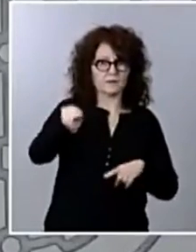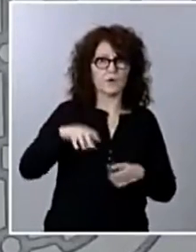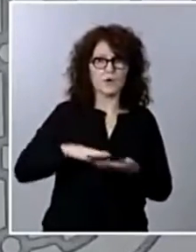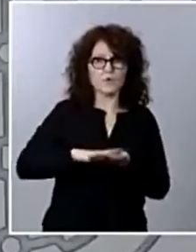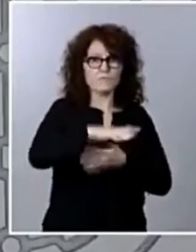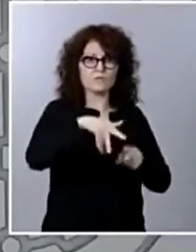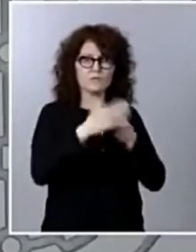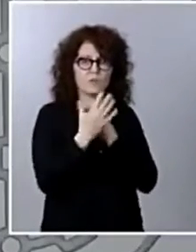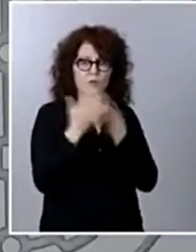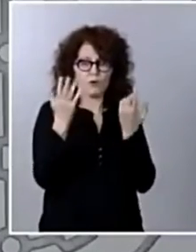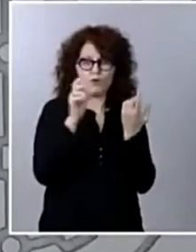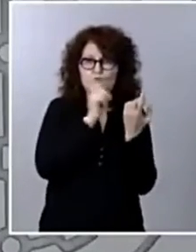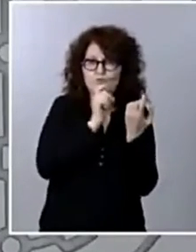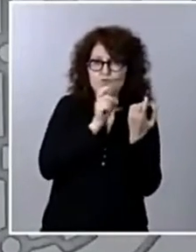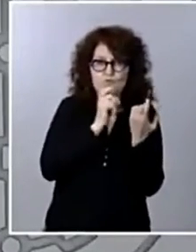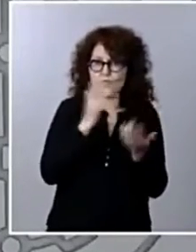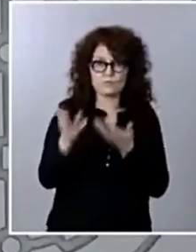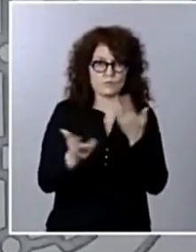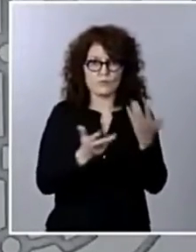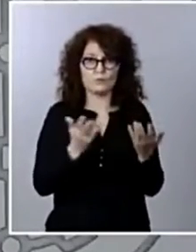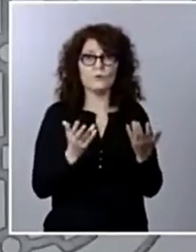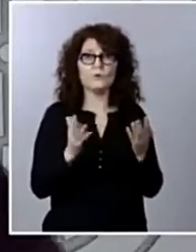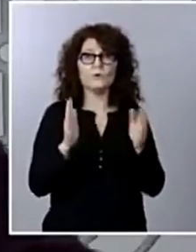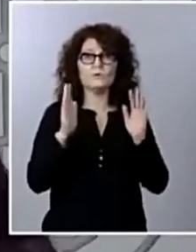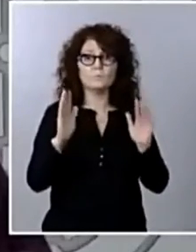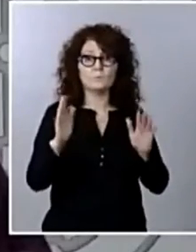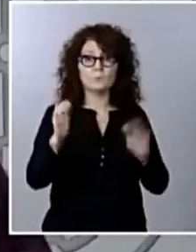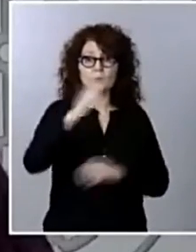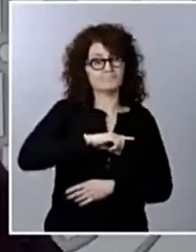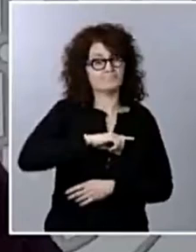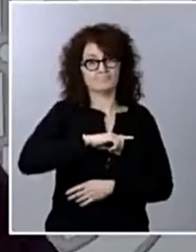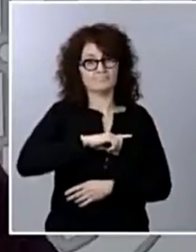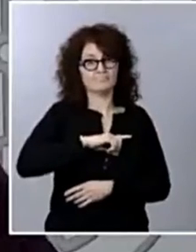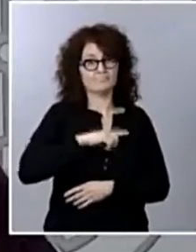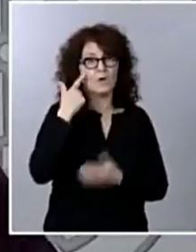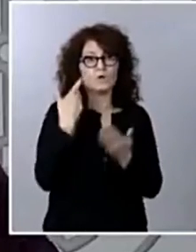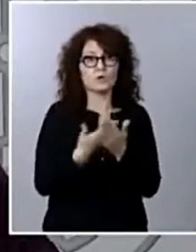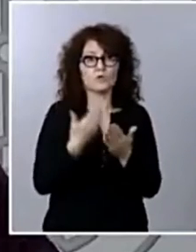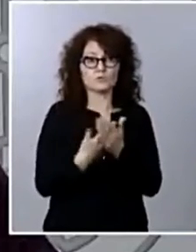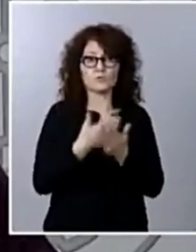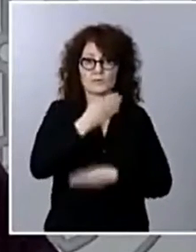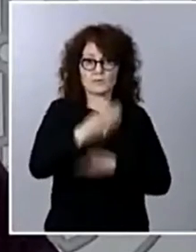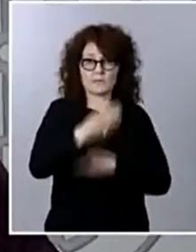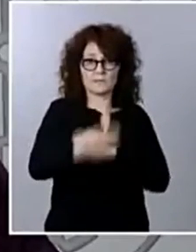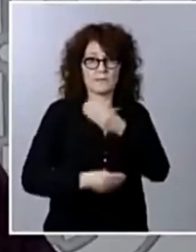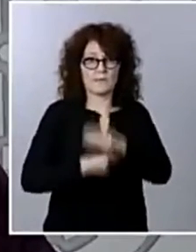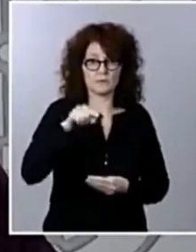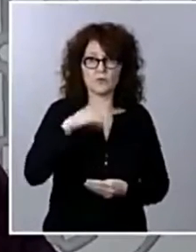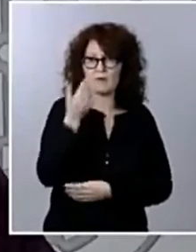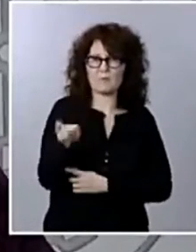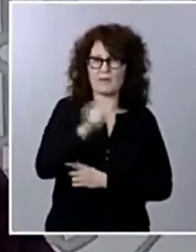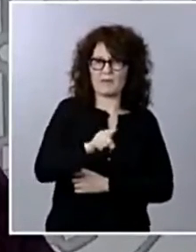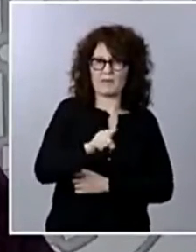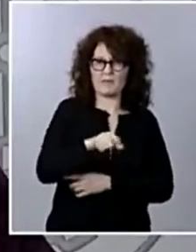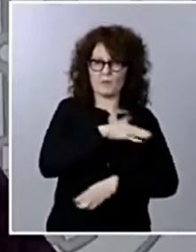que se haya producido. Pero evidentemente no nos costa que se haya hecho ninguna actuación por parte del Gobierno de